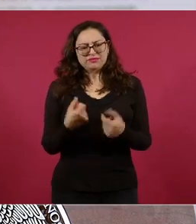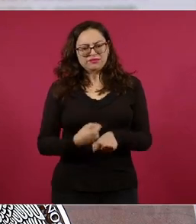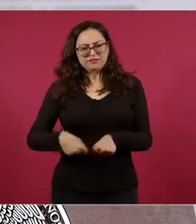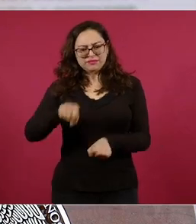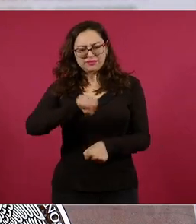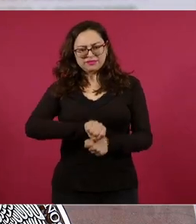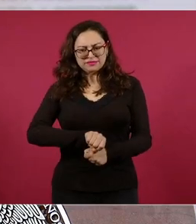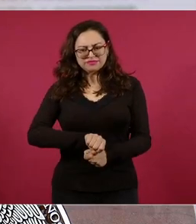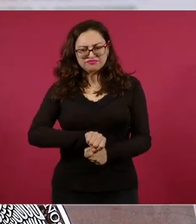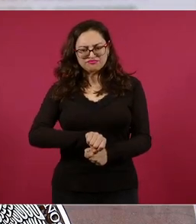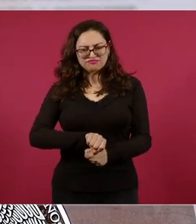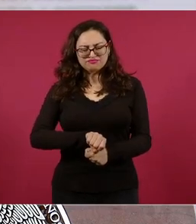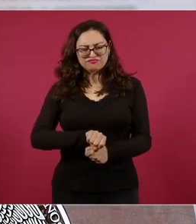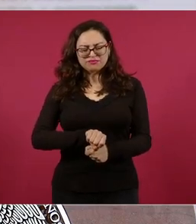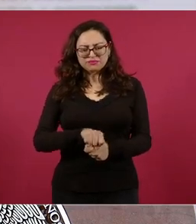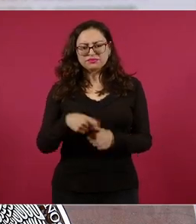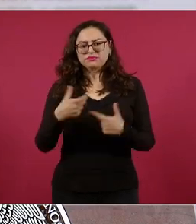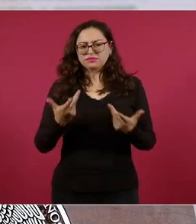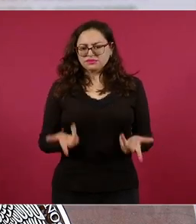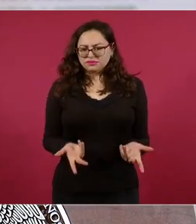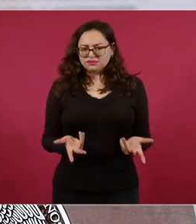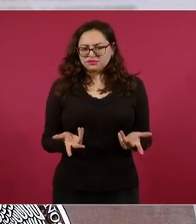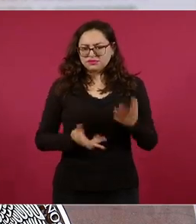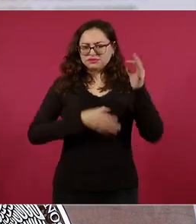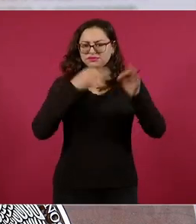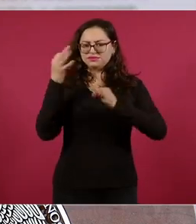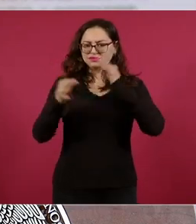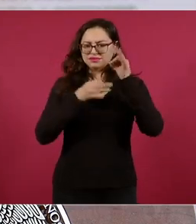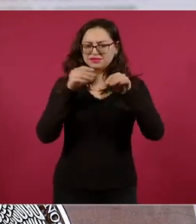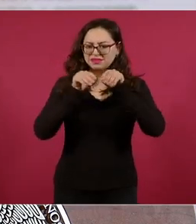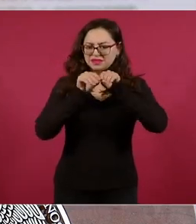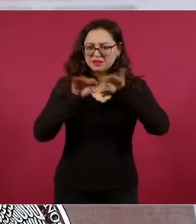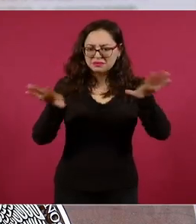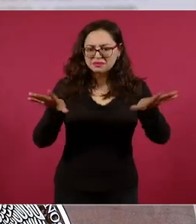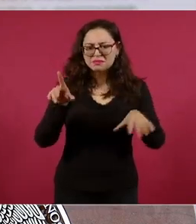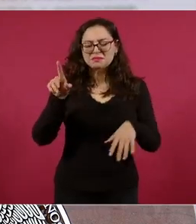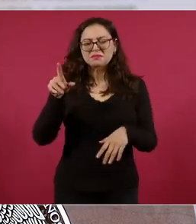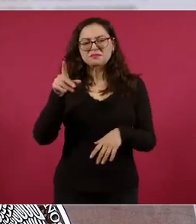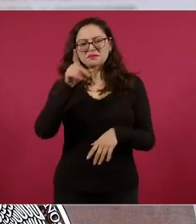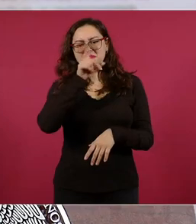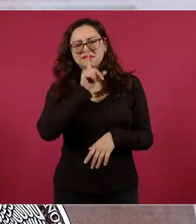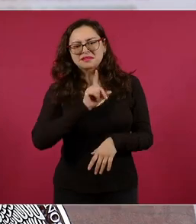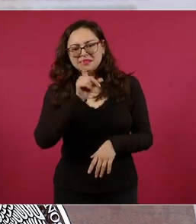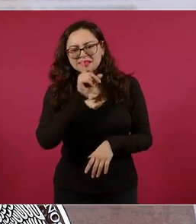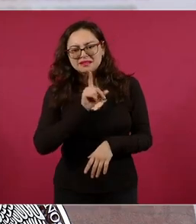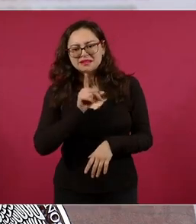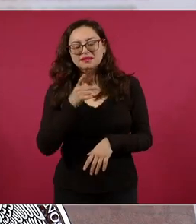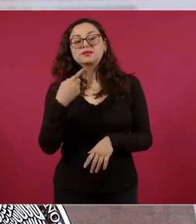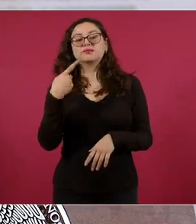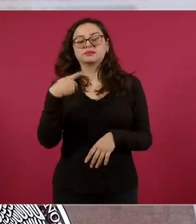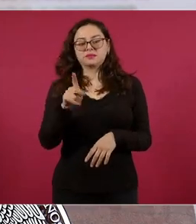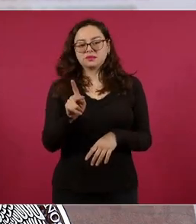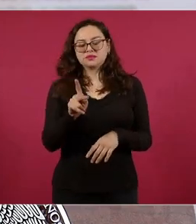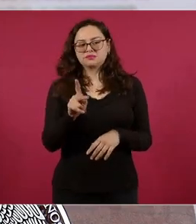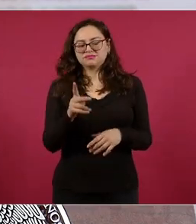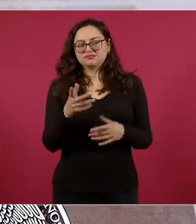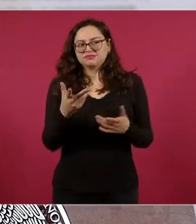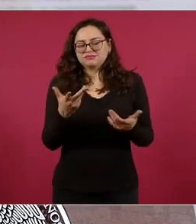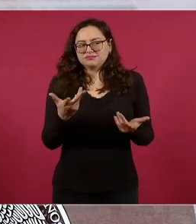notas del IMSS fueron falsas, algunas otras más, pero elegimos estas dos porque